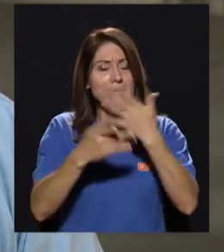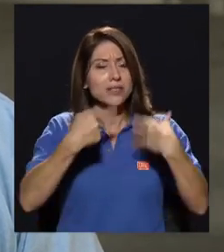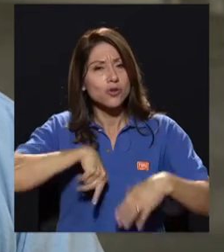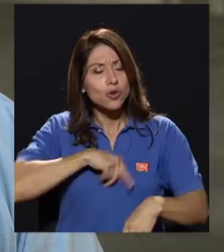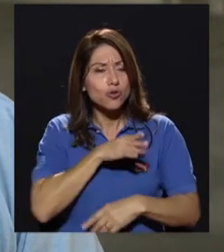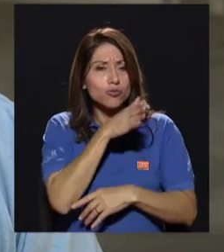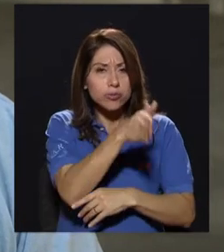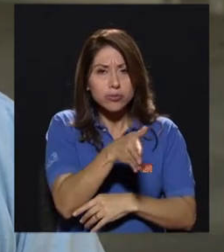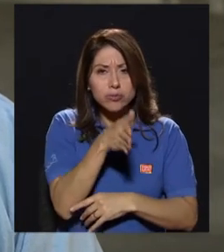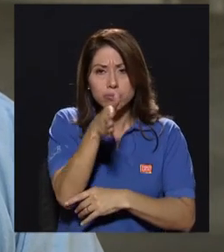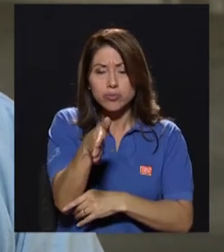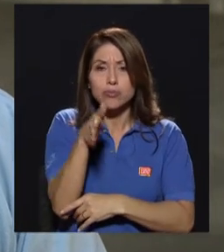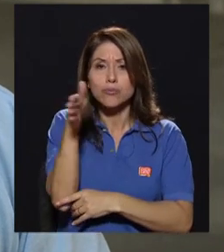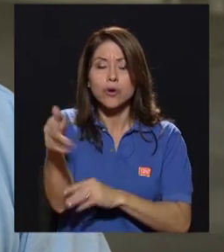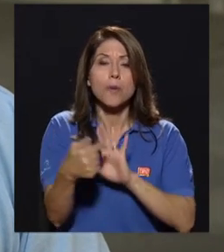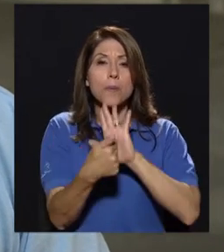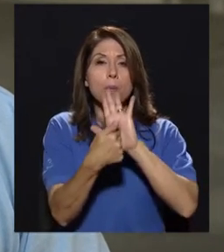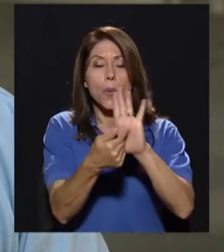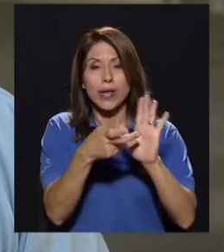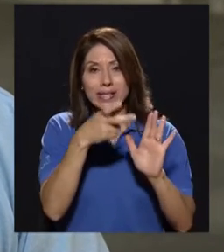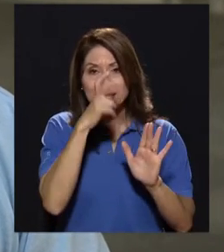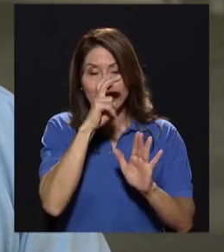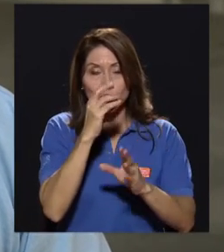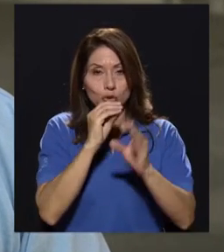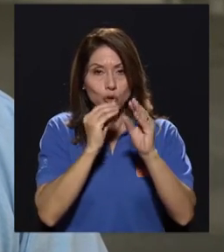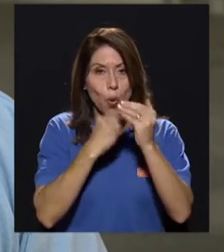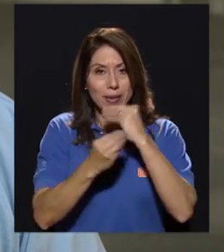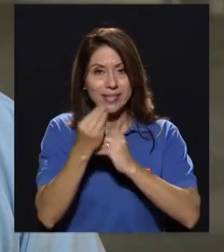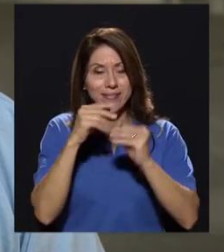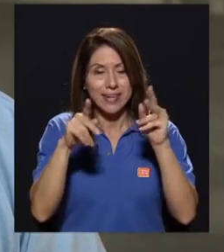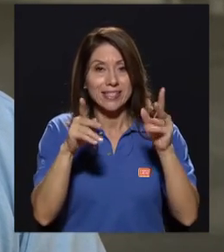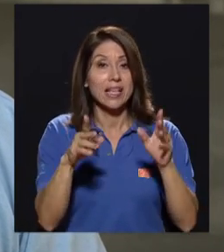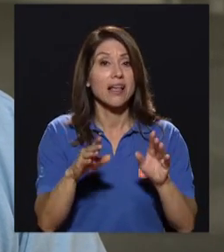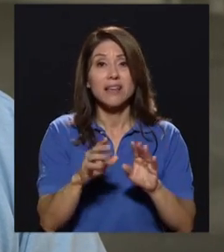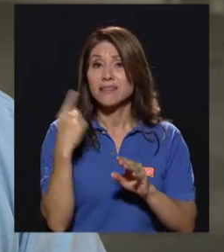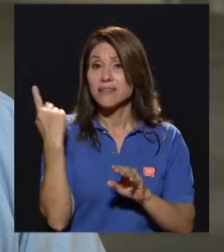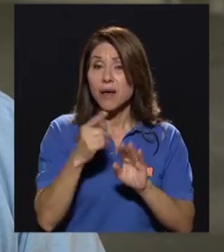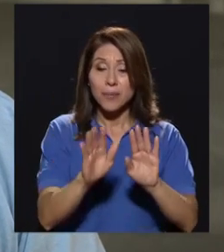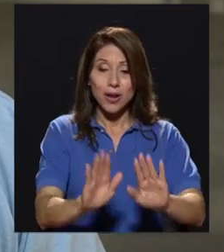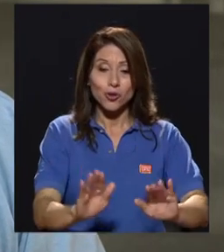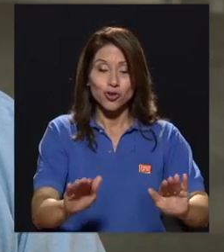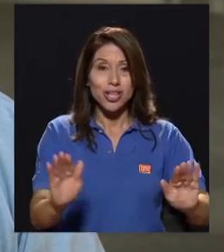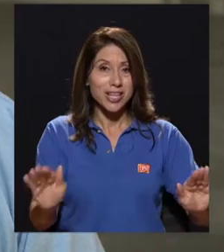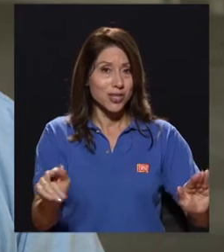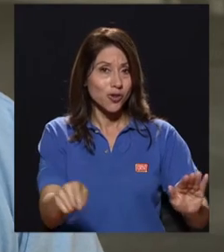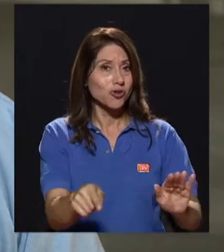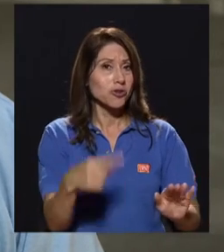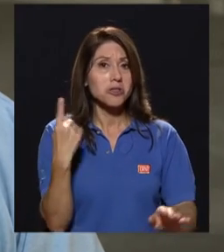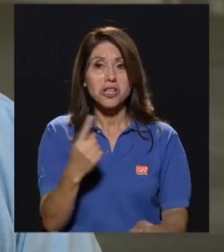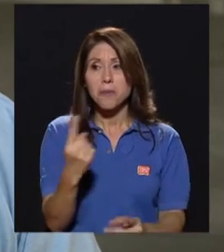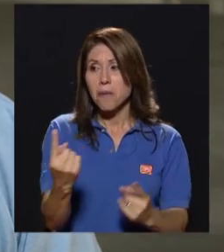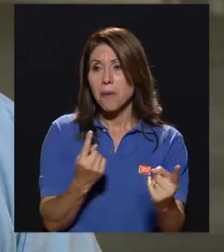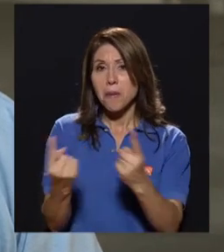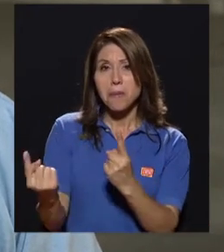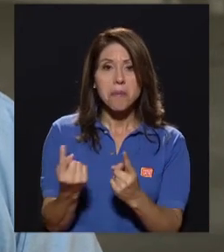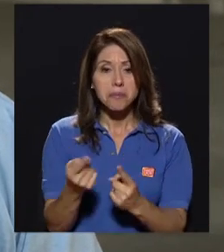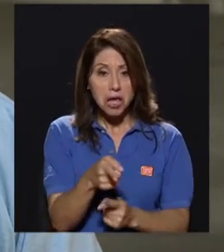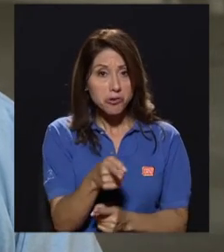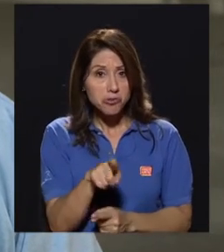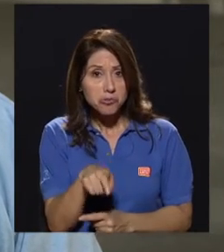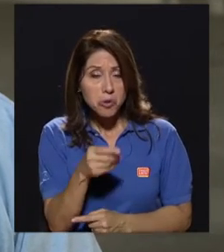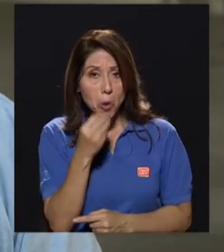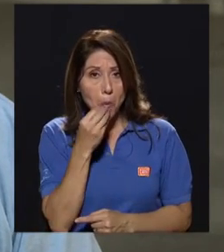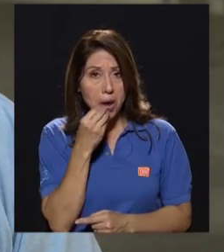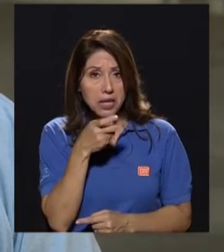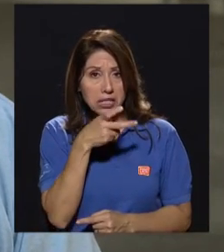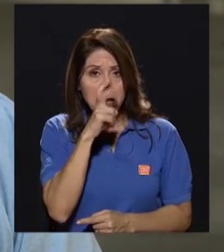comestibles a la gente. Los niños siempre se acercan mucho y son de los que tienen menos problema a la hora de comer